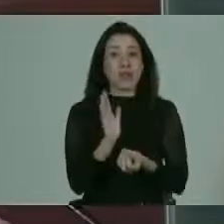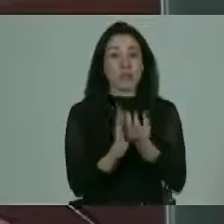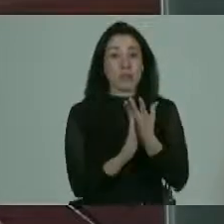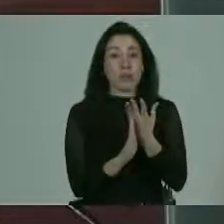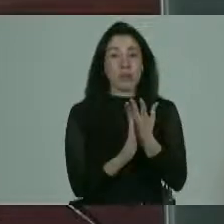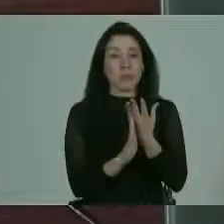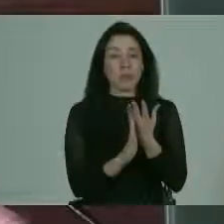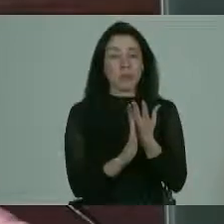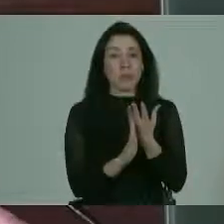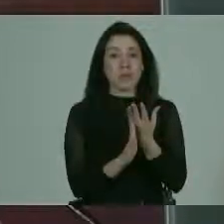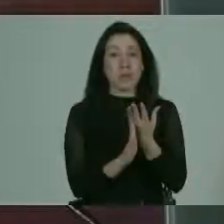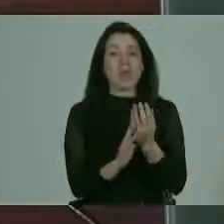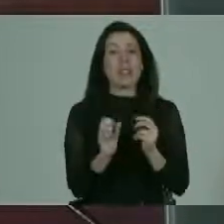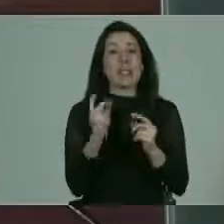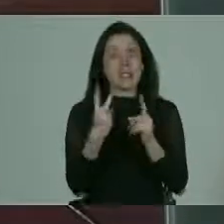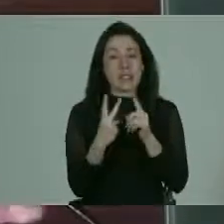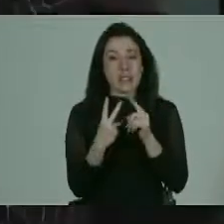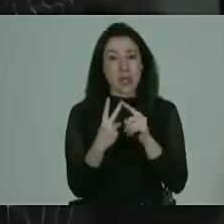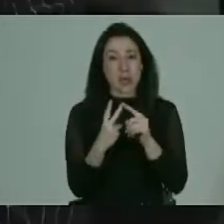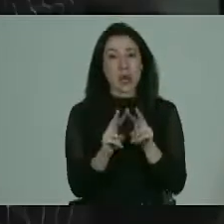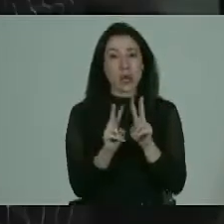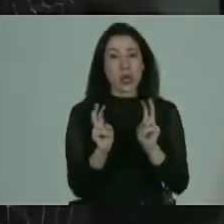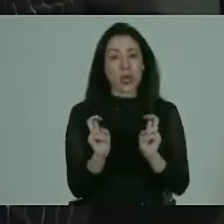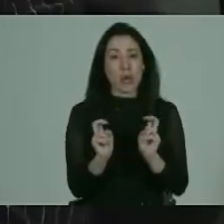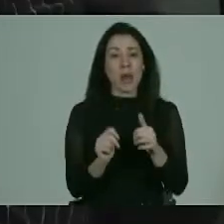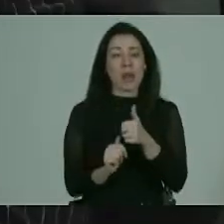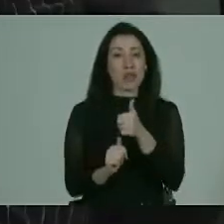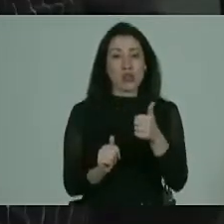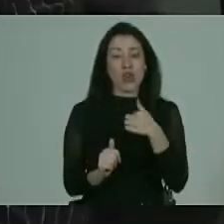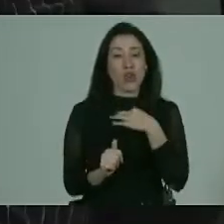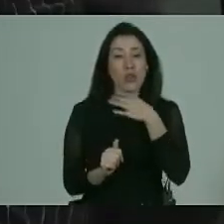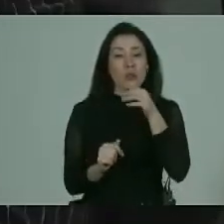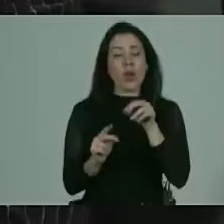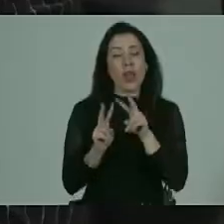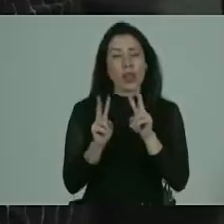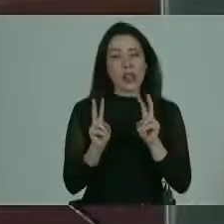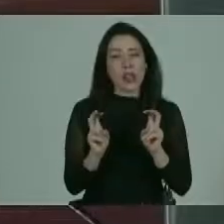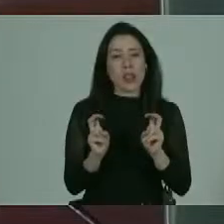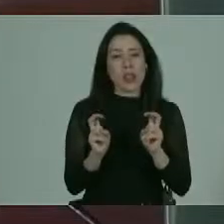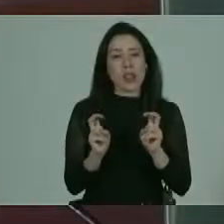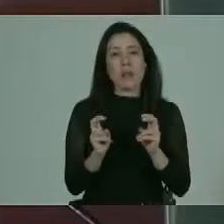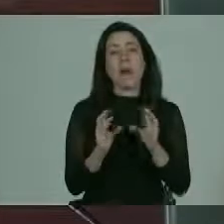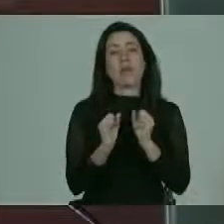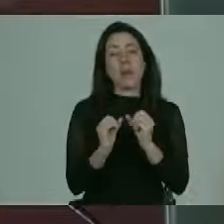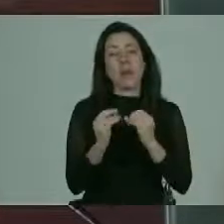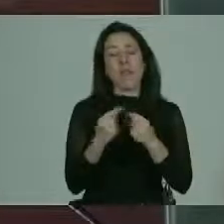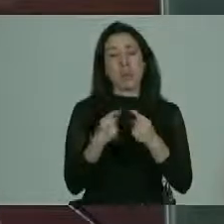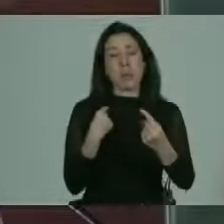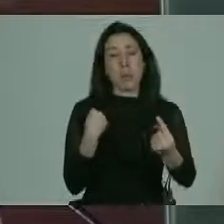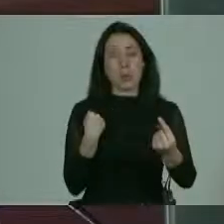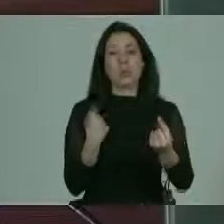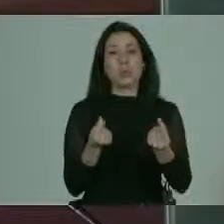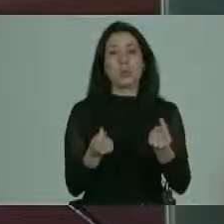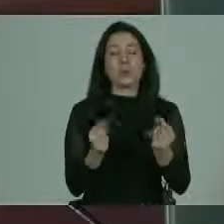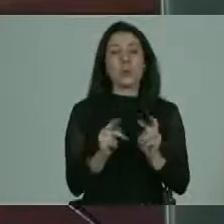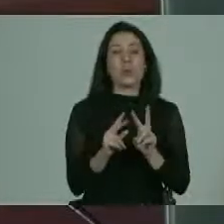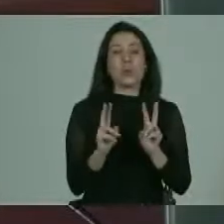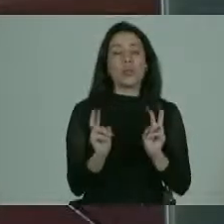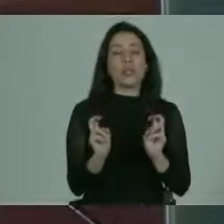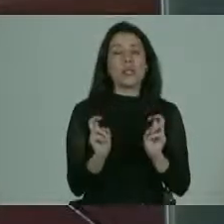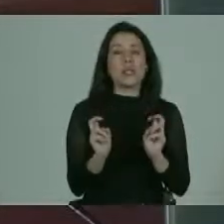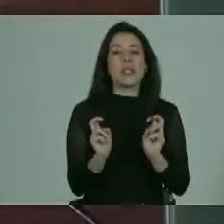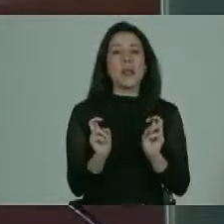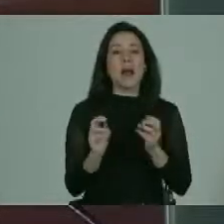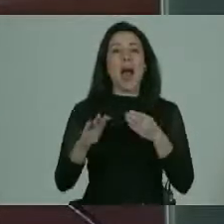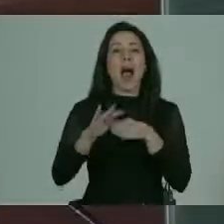conceptos segundo que es un tema que solo lo menciono porque es un tema que tiene una gran cabida es el tema aquí hablábamos